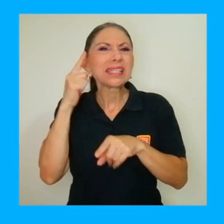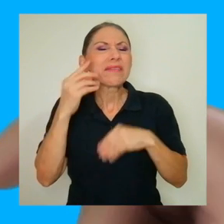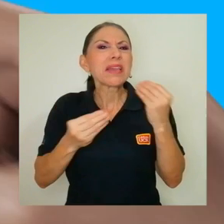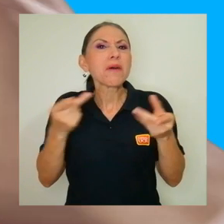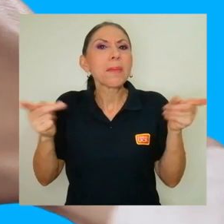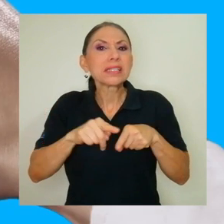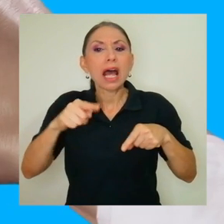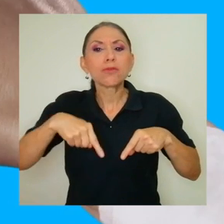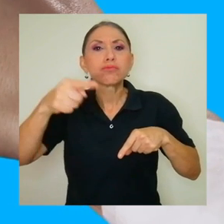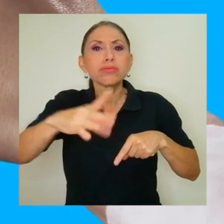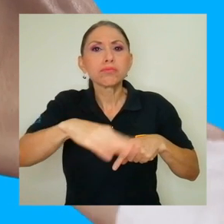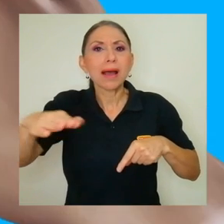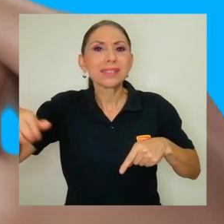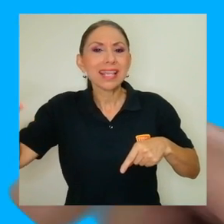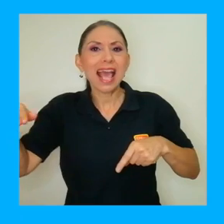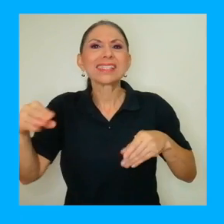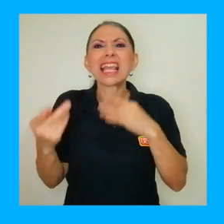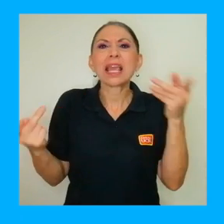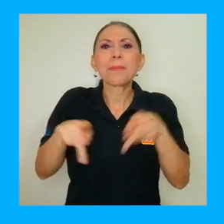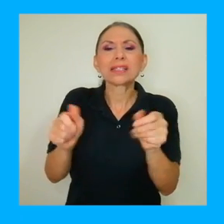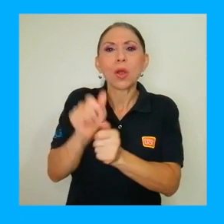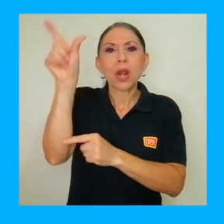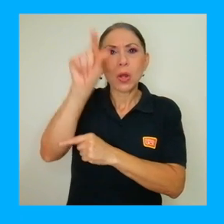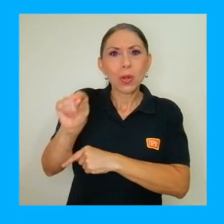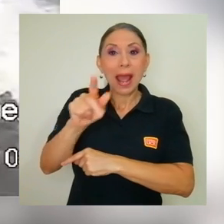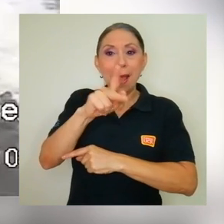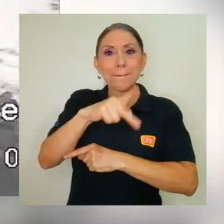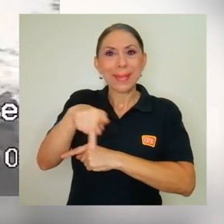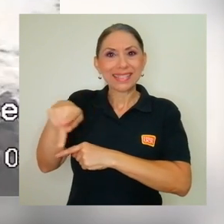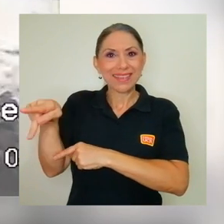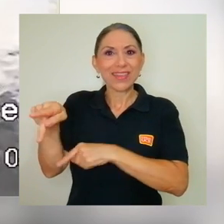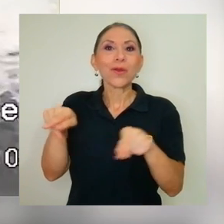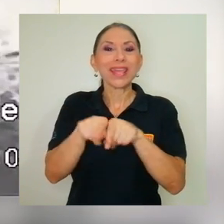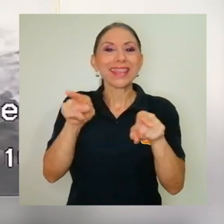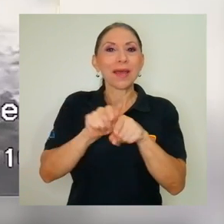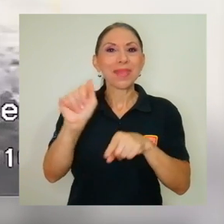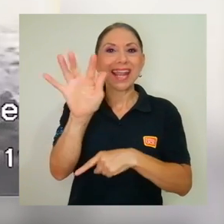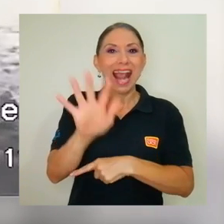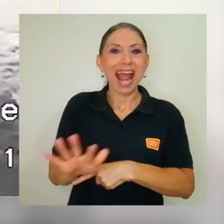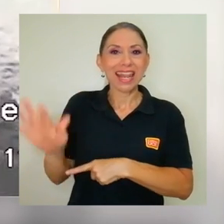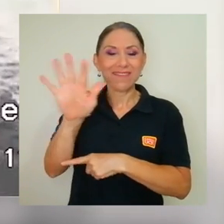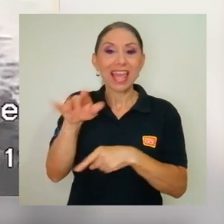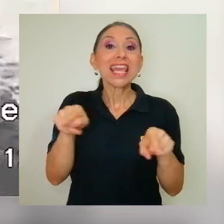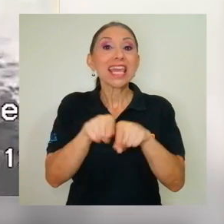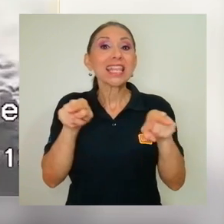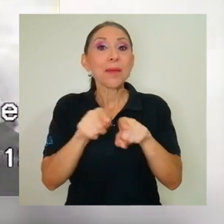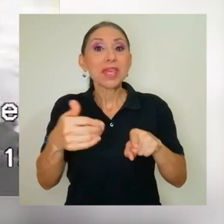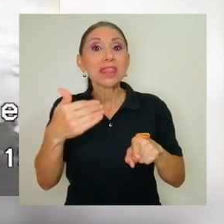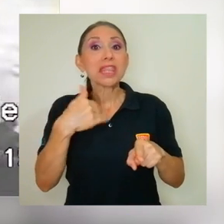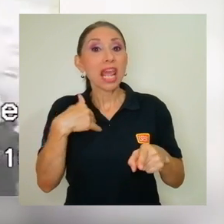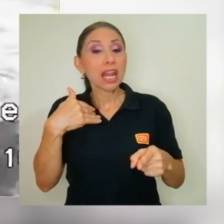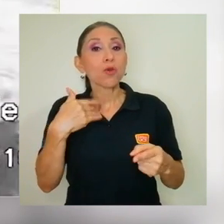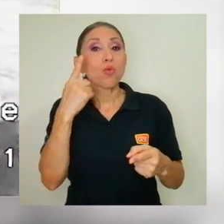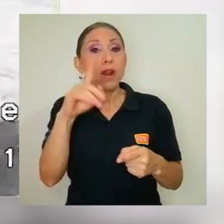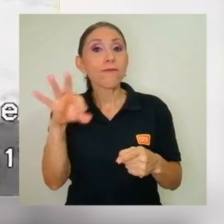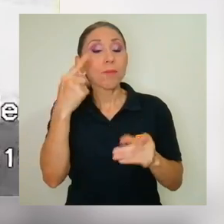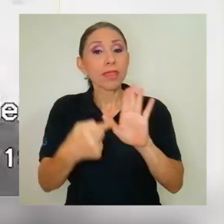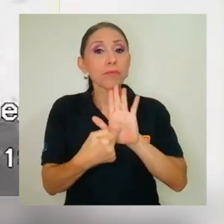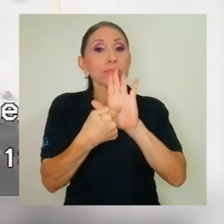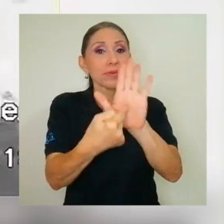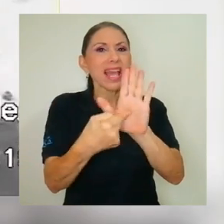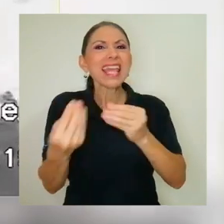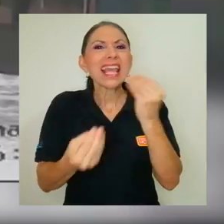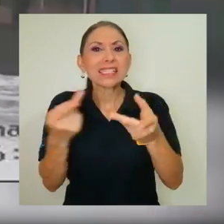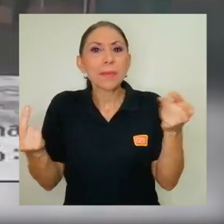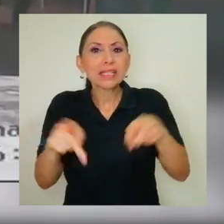mareas y fase lunar en el Pacífico y Caribe costarricenses y cuenta con cámaras en vivo que muestran el comportamiento de las costas en diferentes